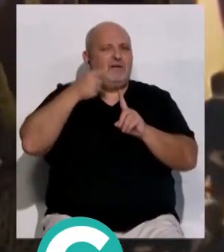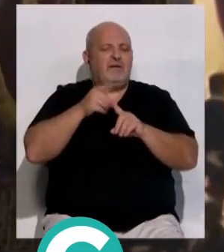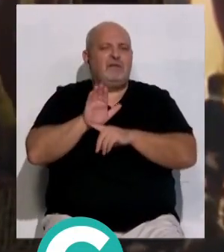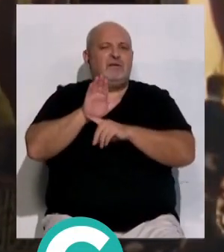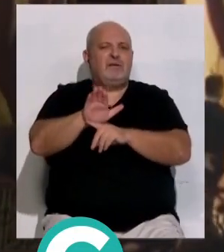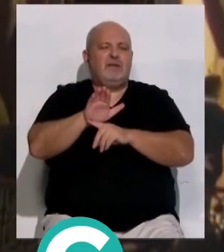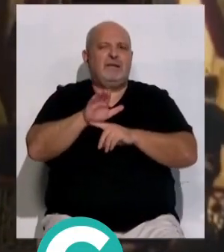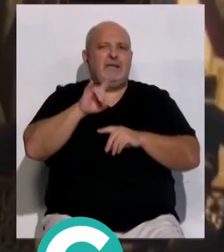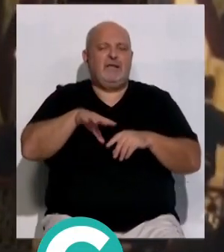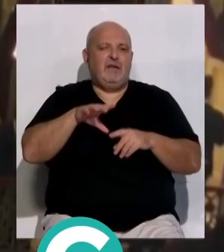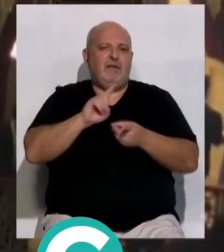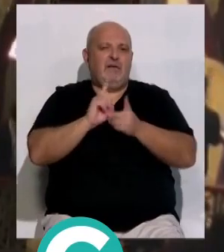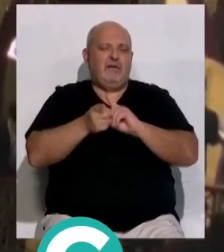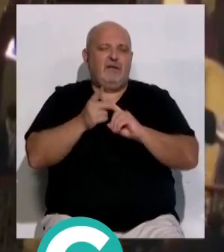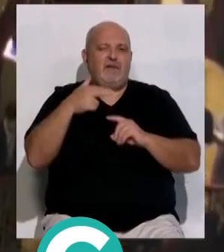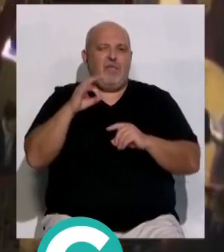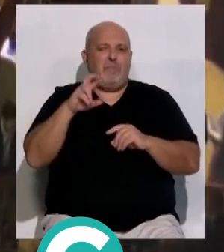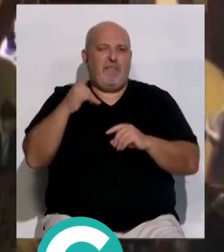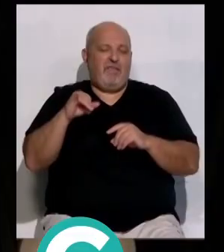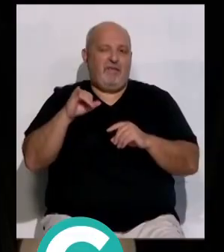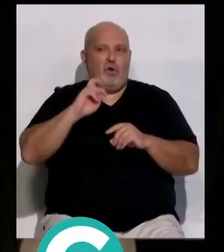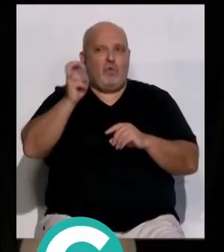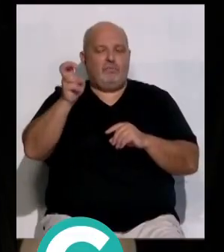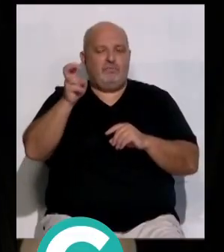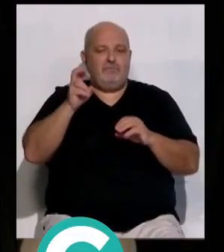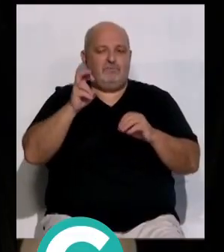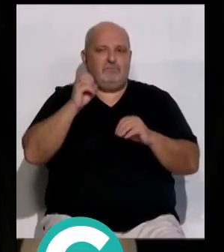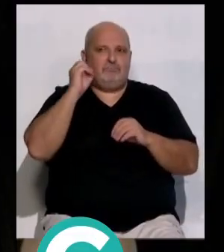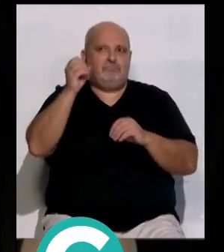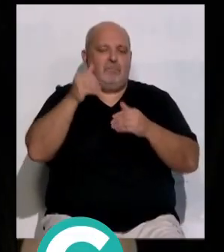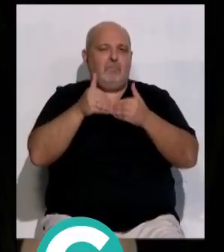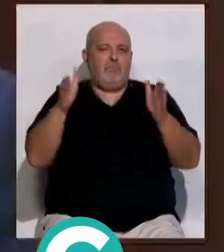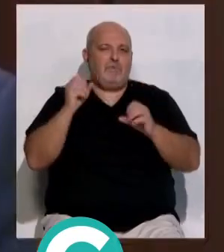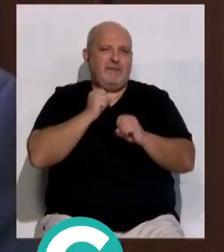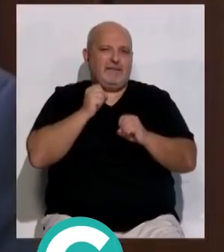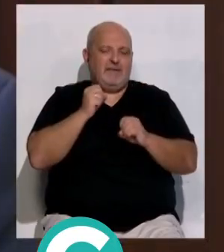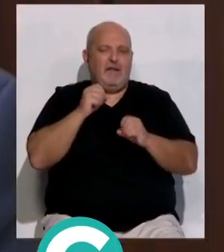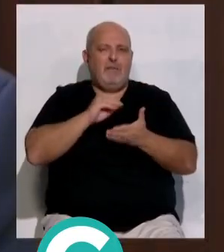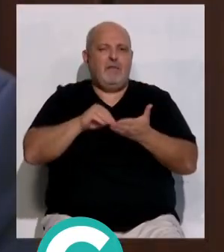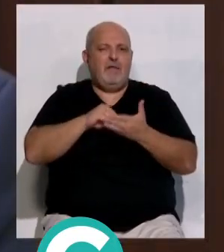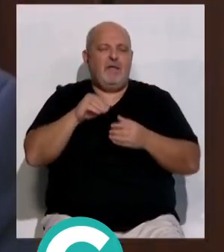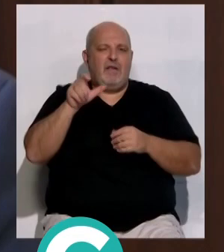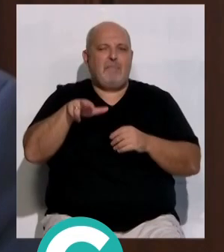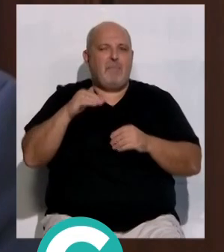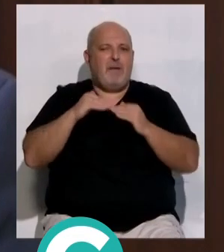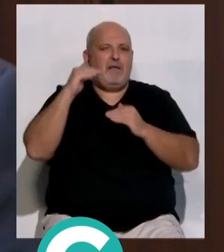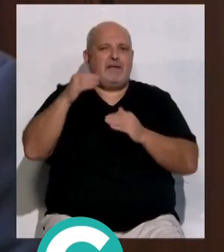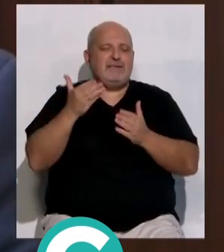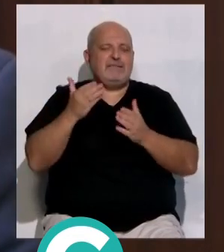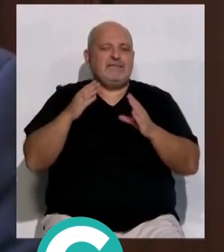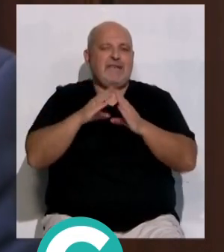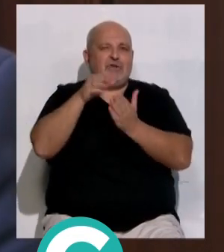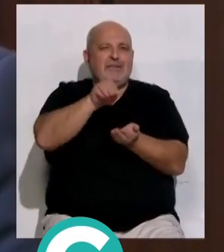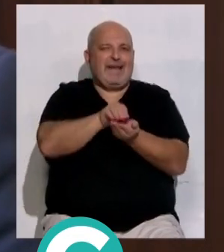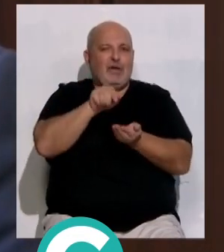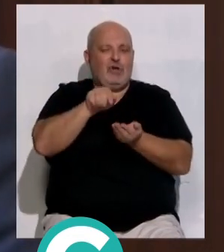presentación de quien tomará el testigo de Fernando Pérez en el Gran Teatro Falla pregonando la Semana Santa El periodista y hermano mayor del Santo Entierro Fernando